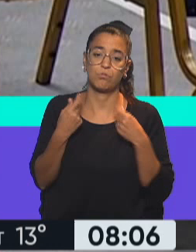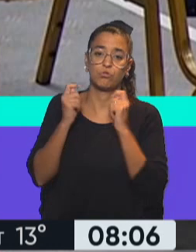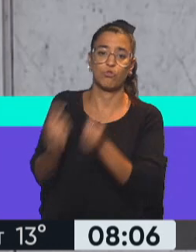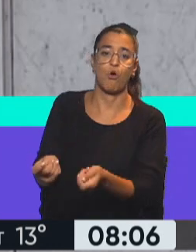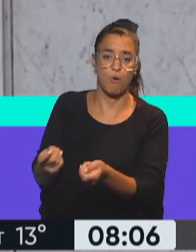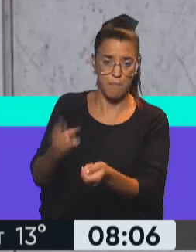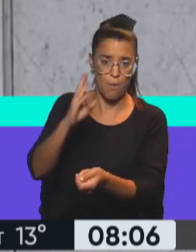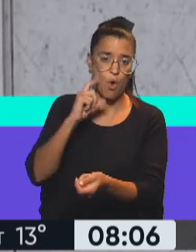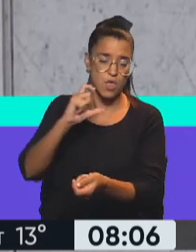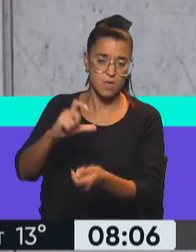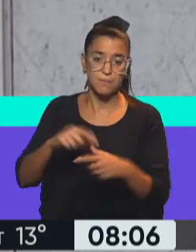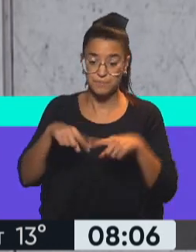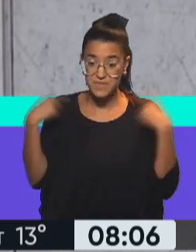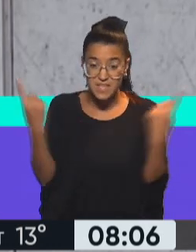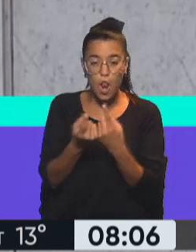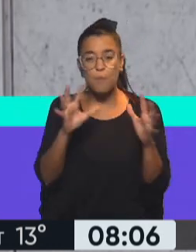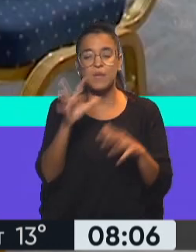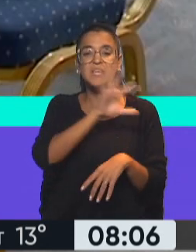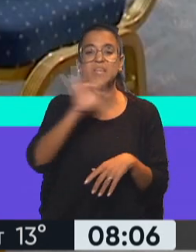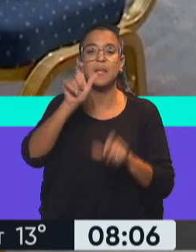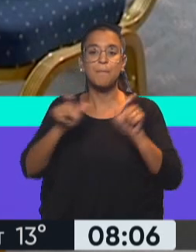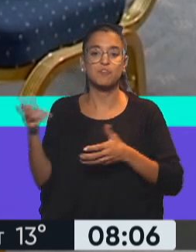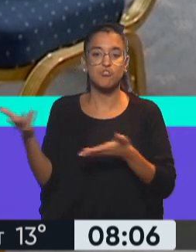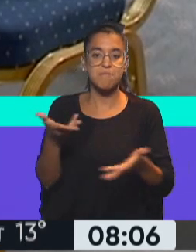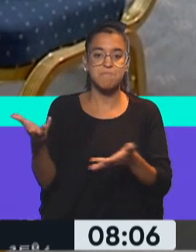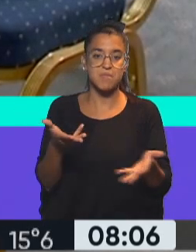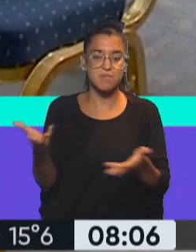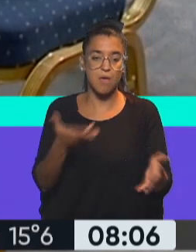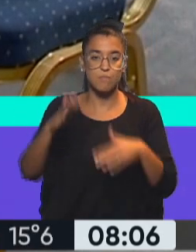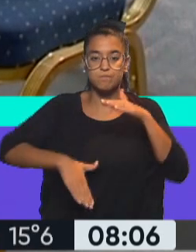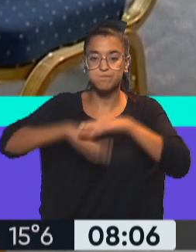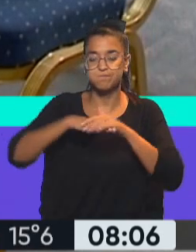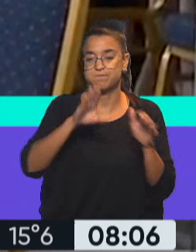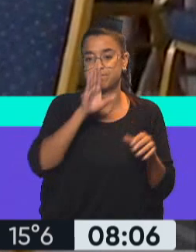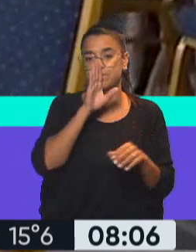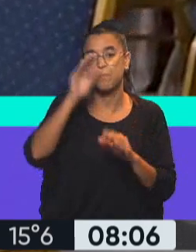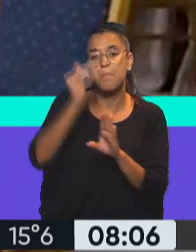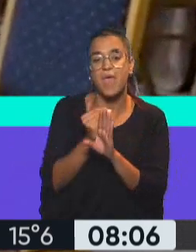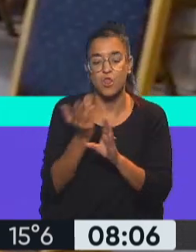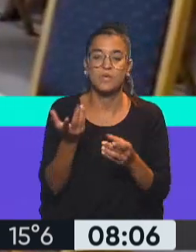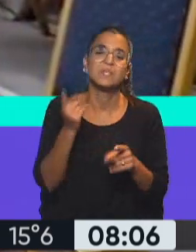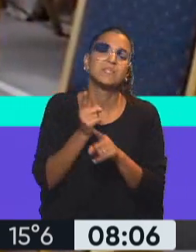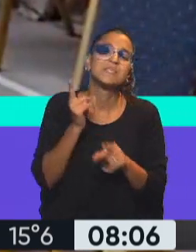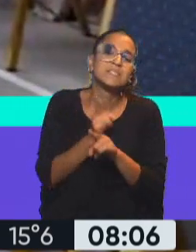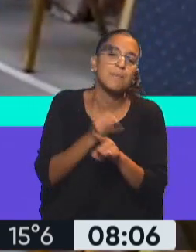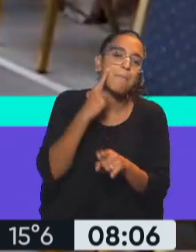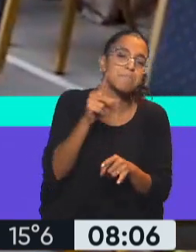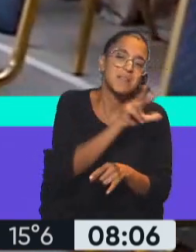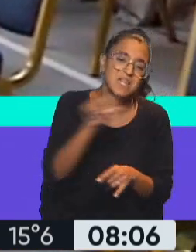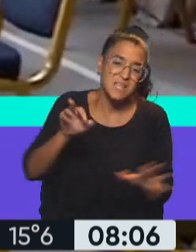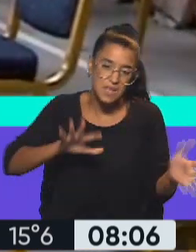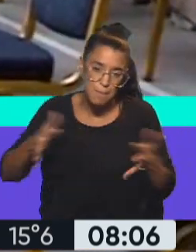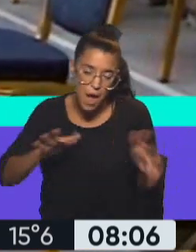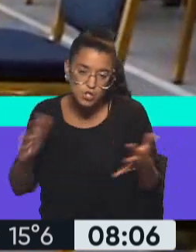Se espera en este salón de honor 500 personas invitadas. El aforo se ha reducido, siempre son 1.300 aproximadamente,